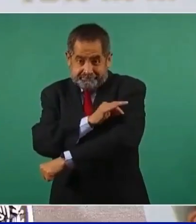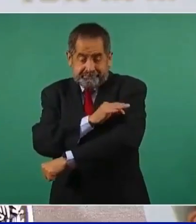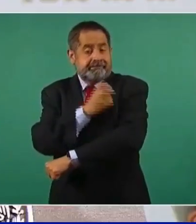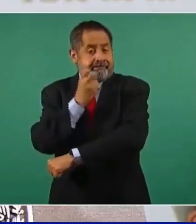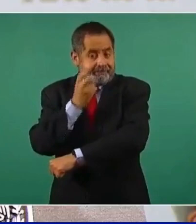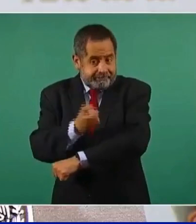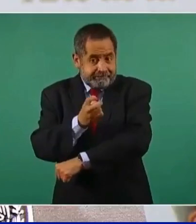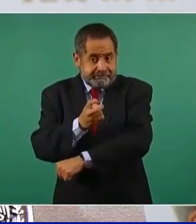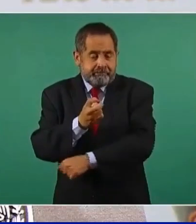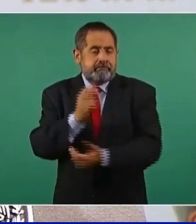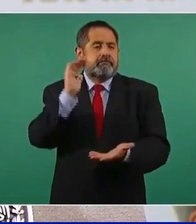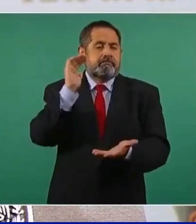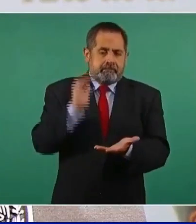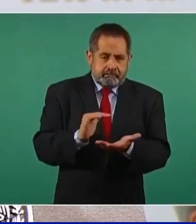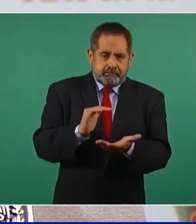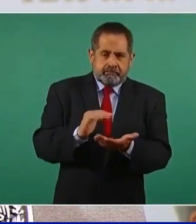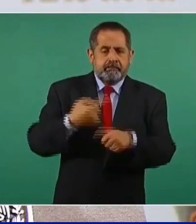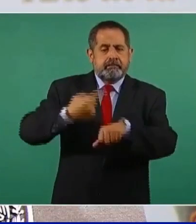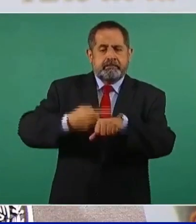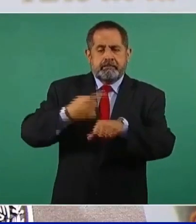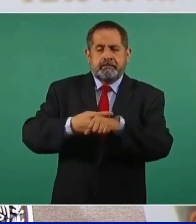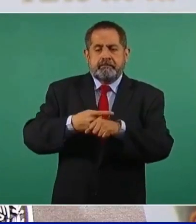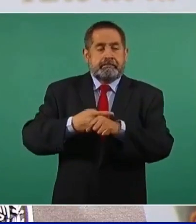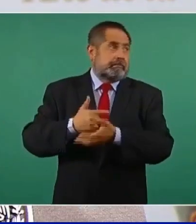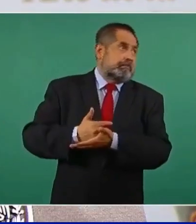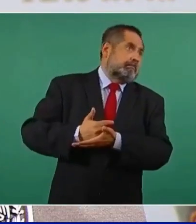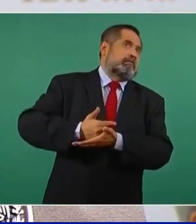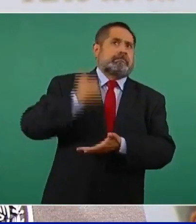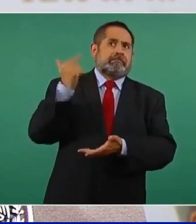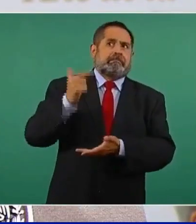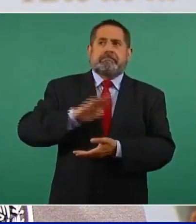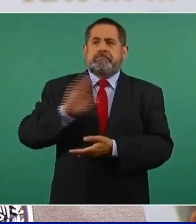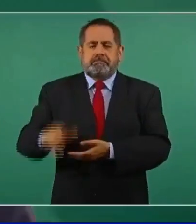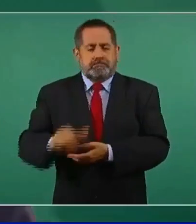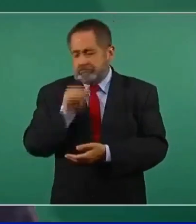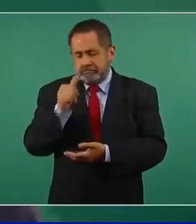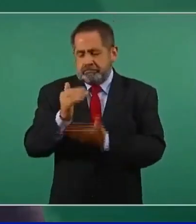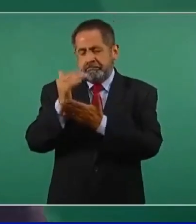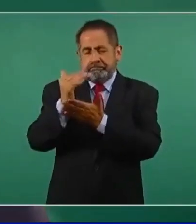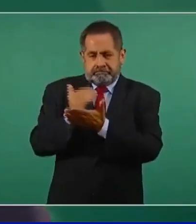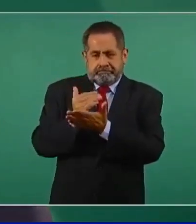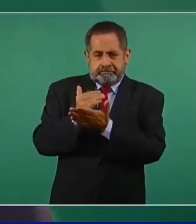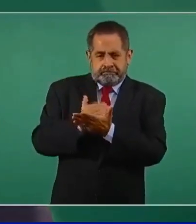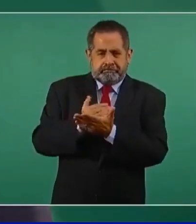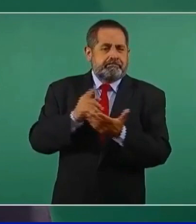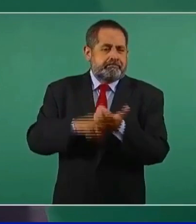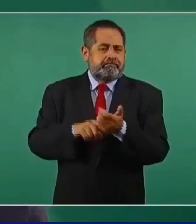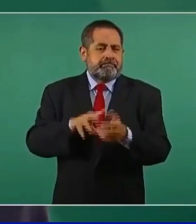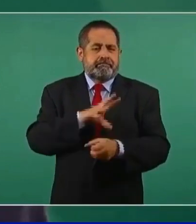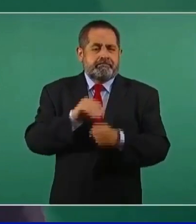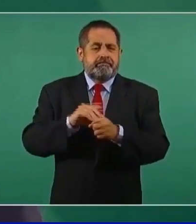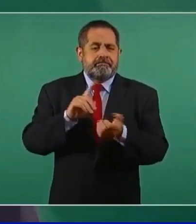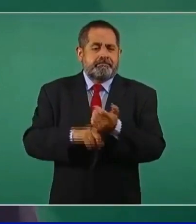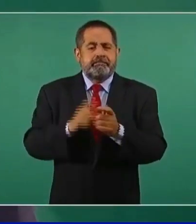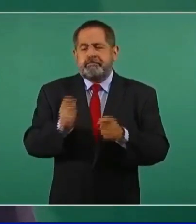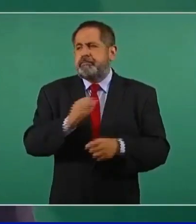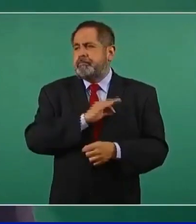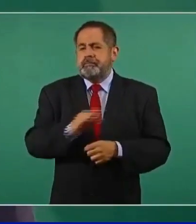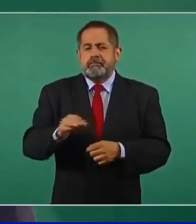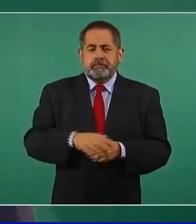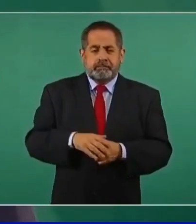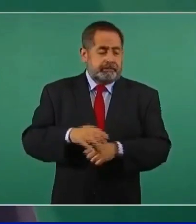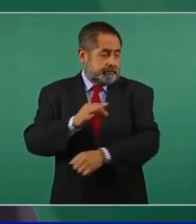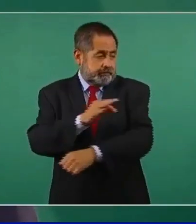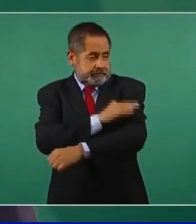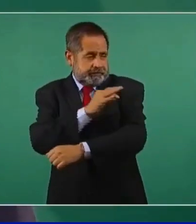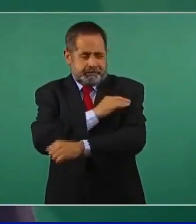riesgo de tener enfermedad, sobre todo enfermedad grave y muerte. Muy significativamente estamos hablando de que prácticamente todas